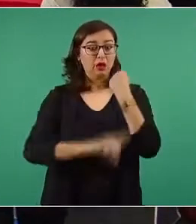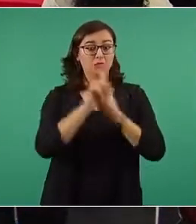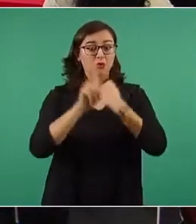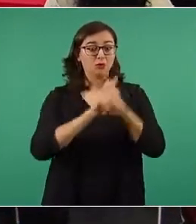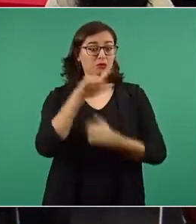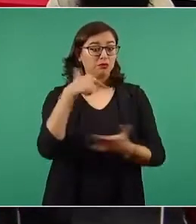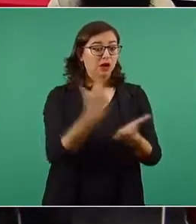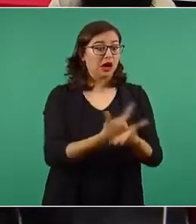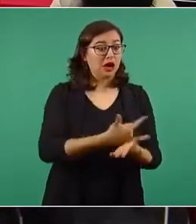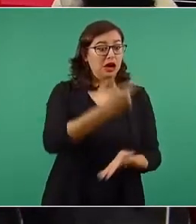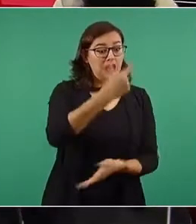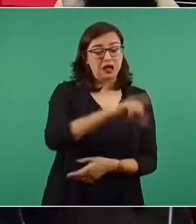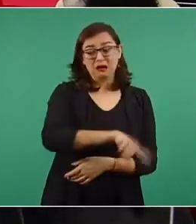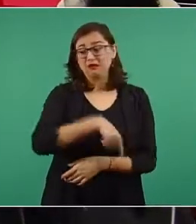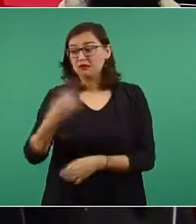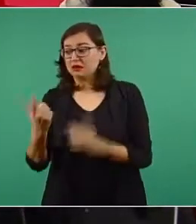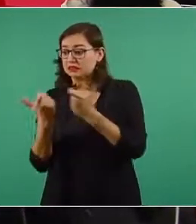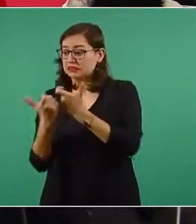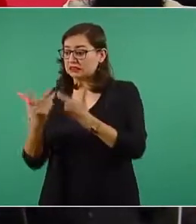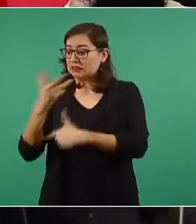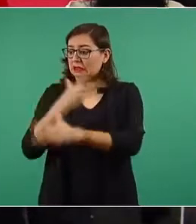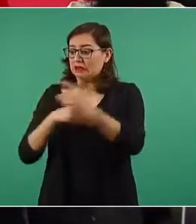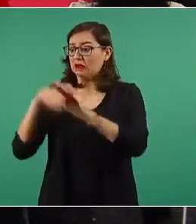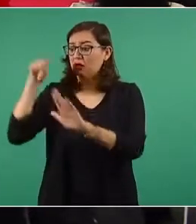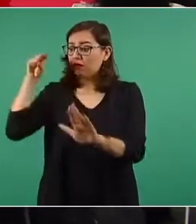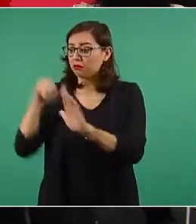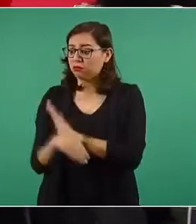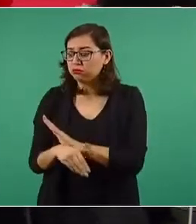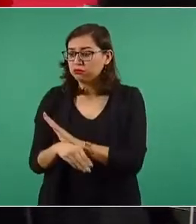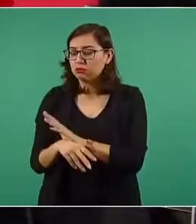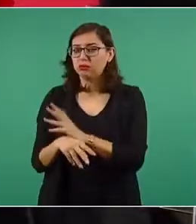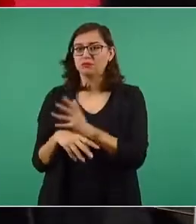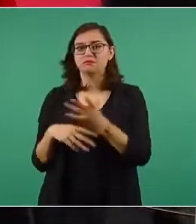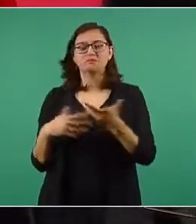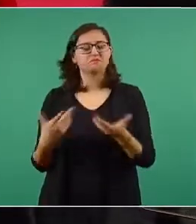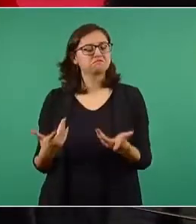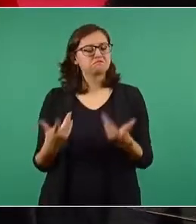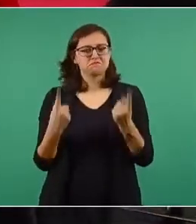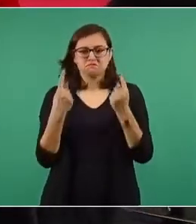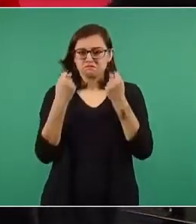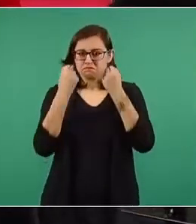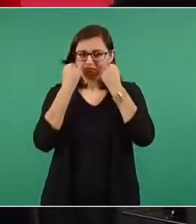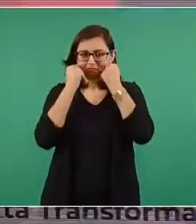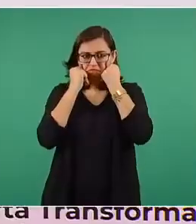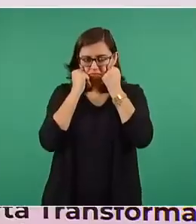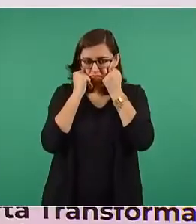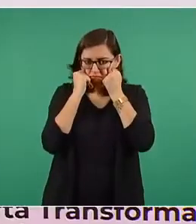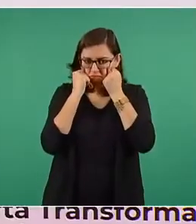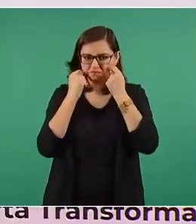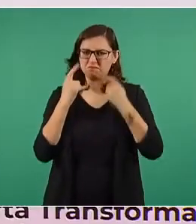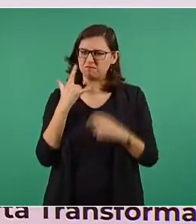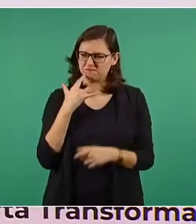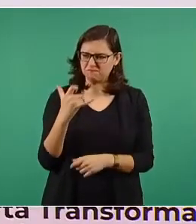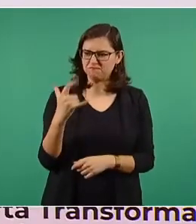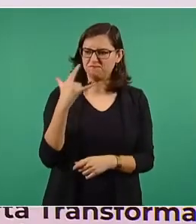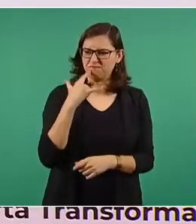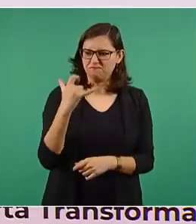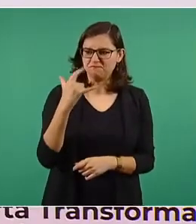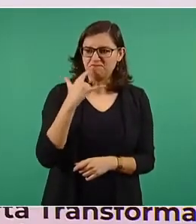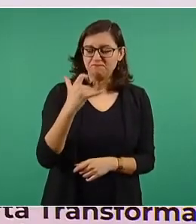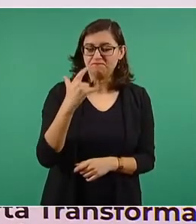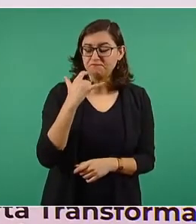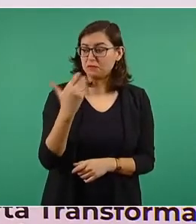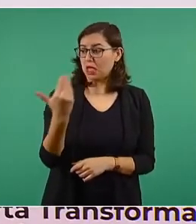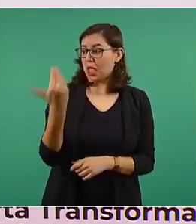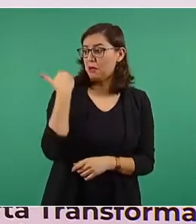pudimos celebrar una de las más numerosas y competidas elecciones de la historia